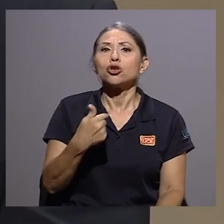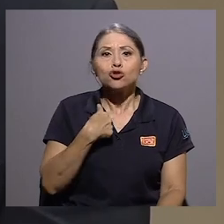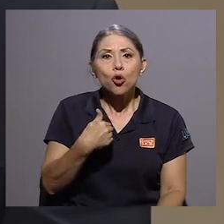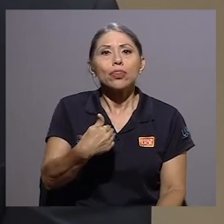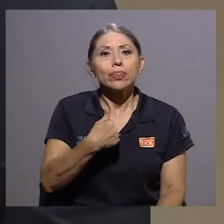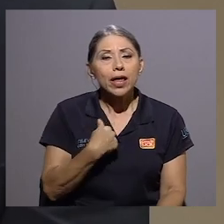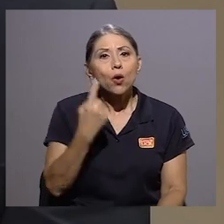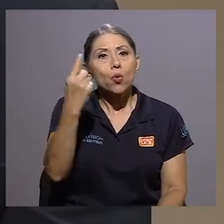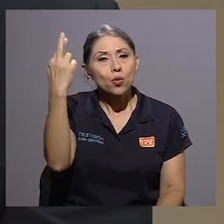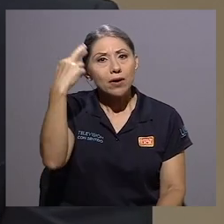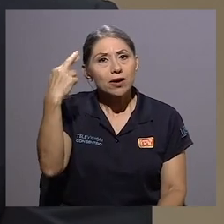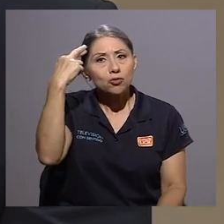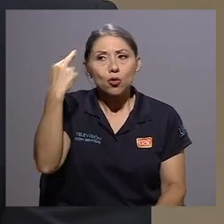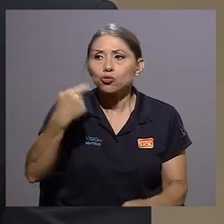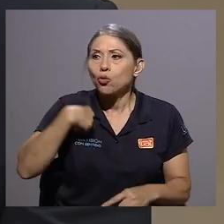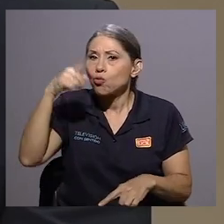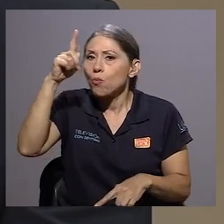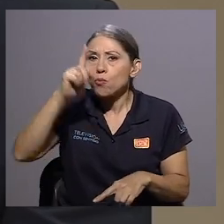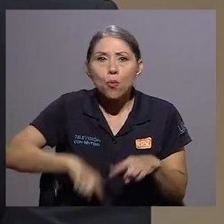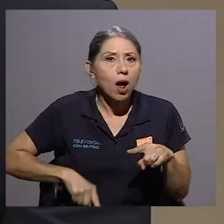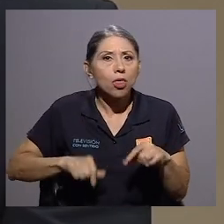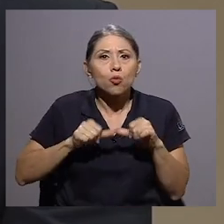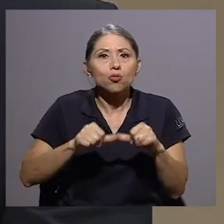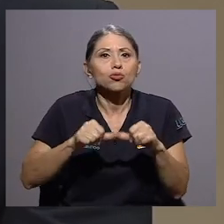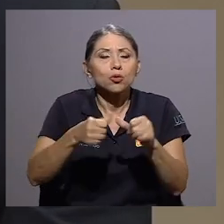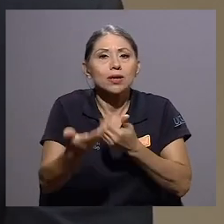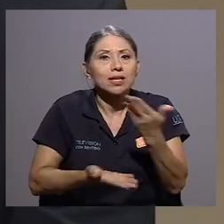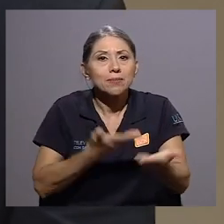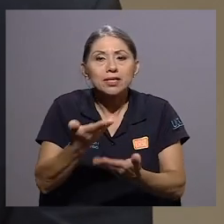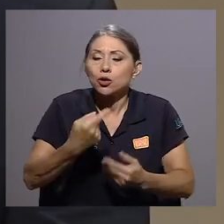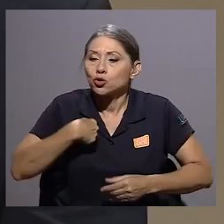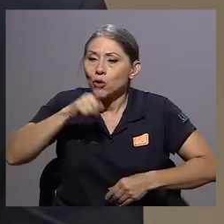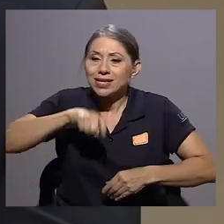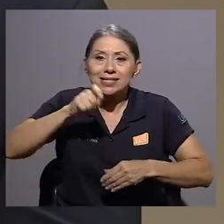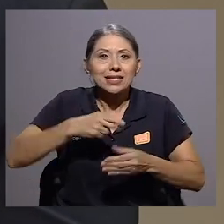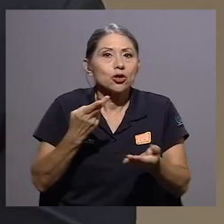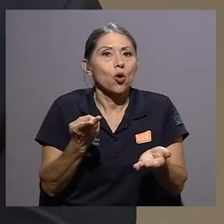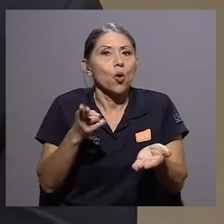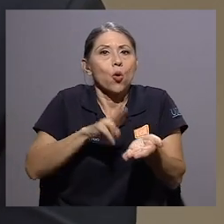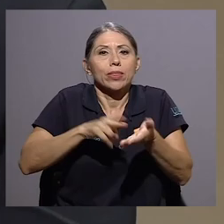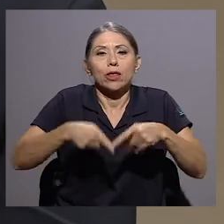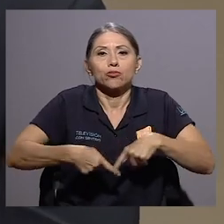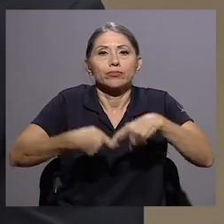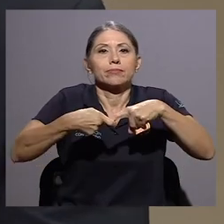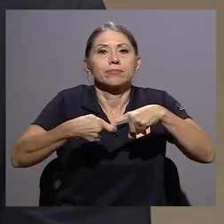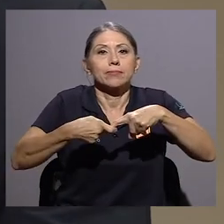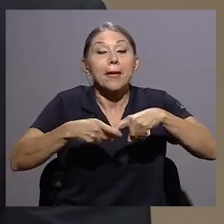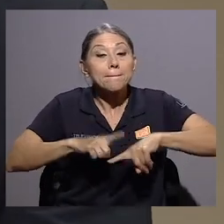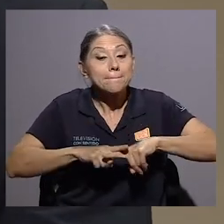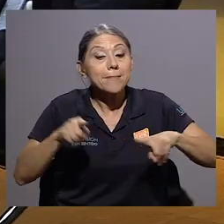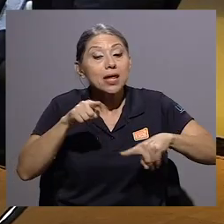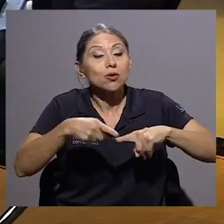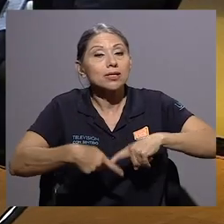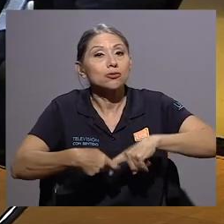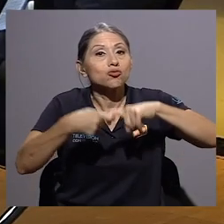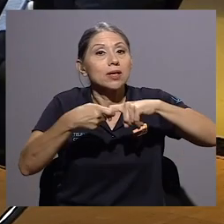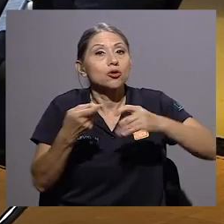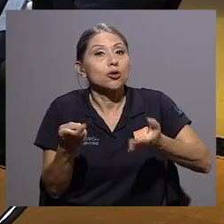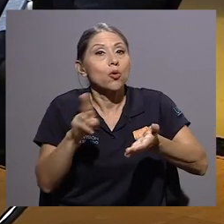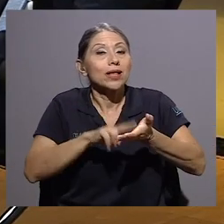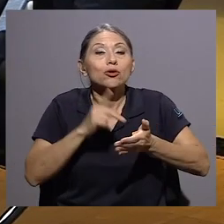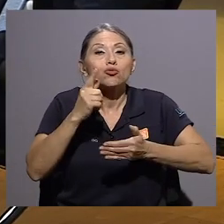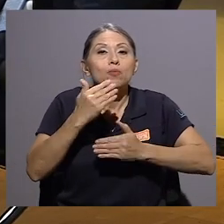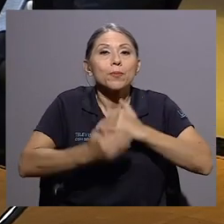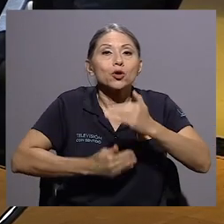imposibilita continuar dando un servicio, yo necesito suspender el contrato. Pero la suspensión es un